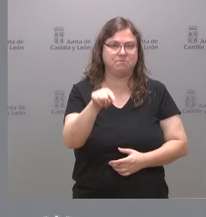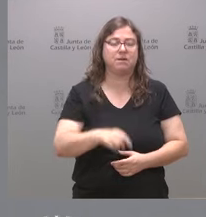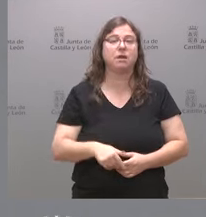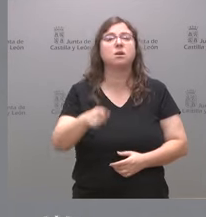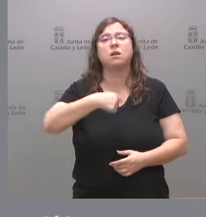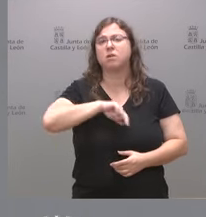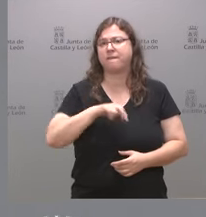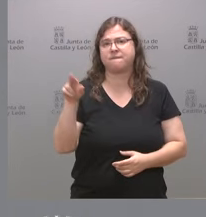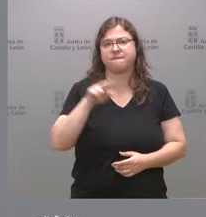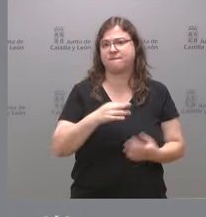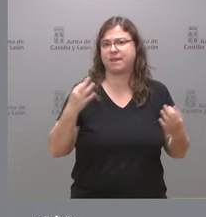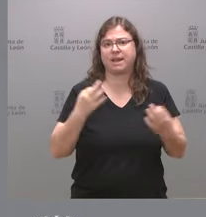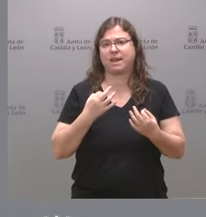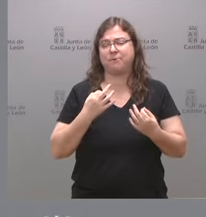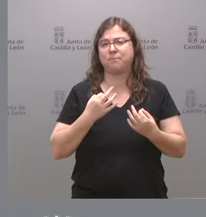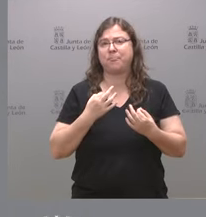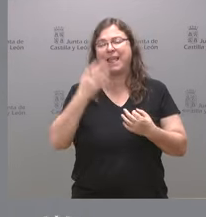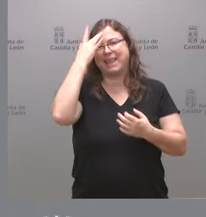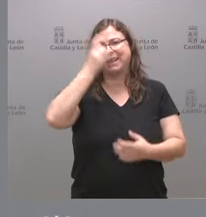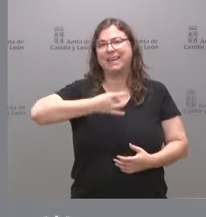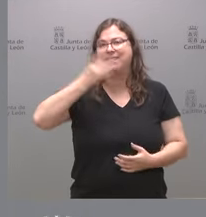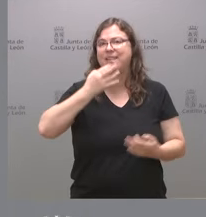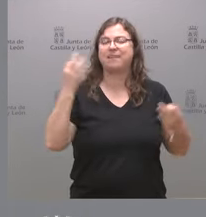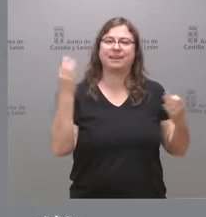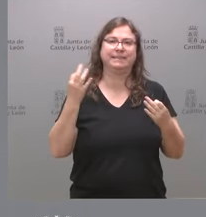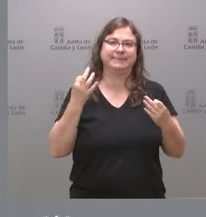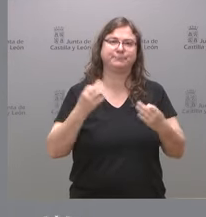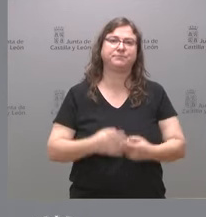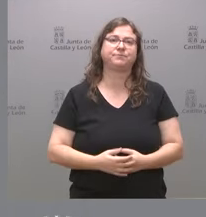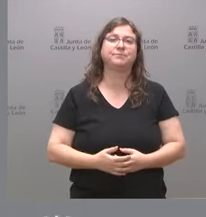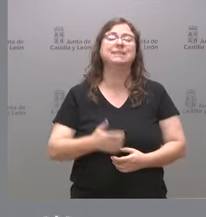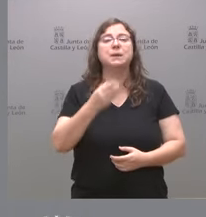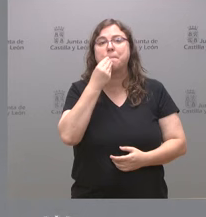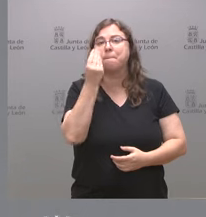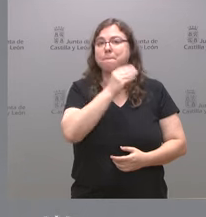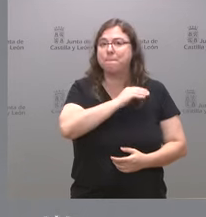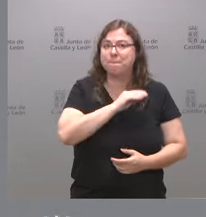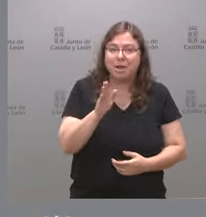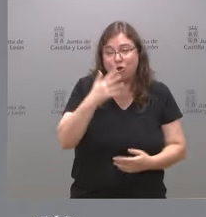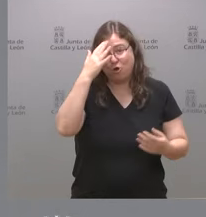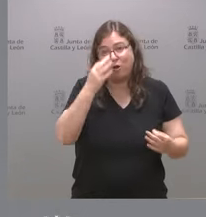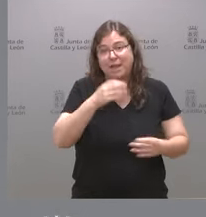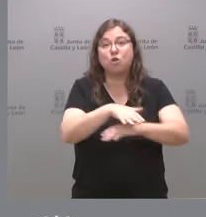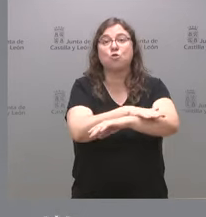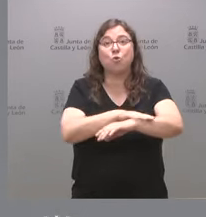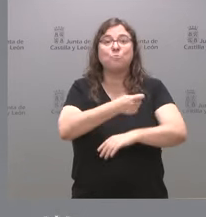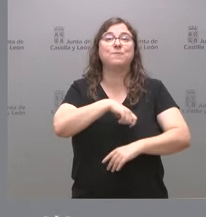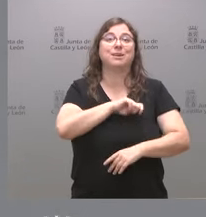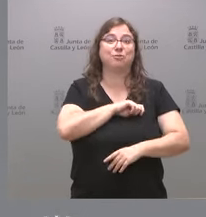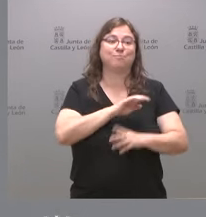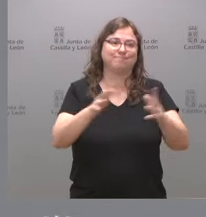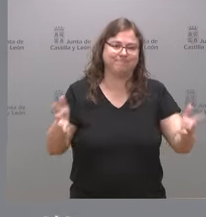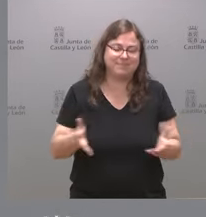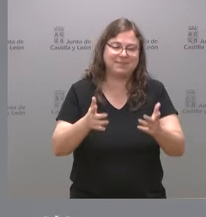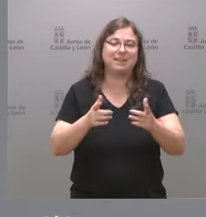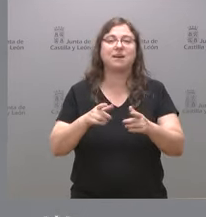insistiendo en la idea de que sería mejor lógicamente que fuera el Gobierno de España quien inspirara esta